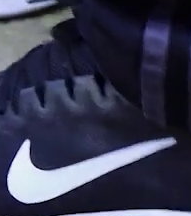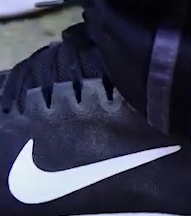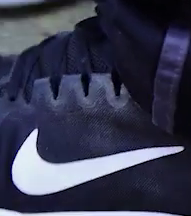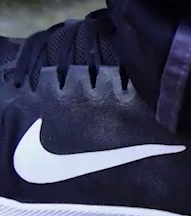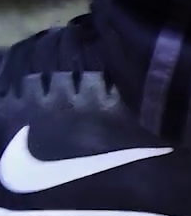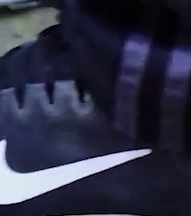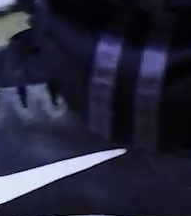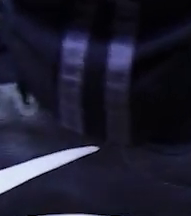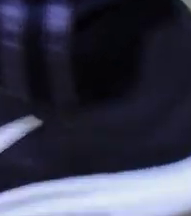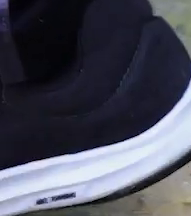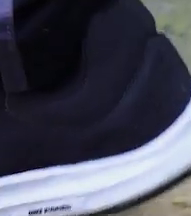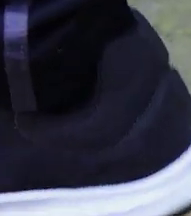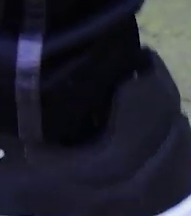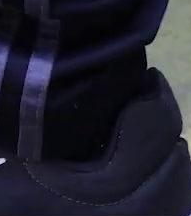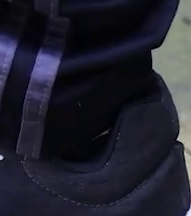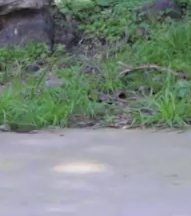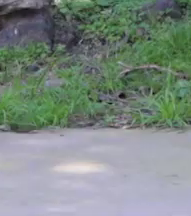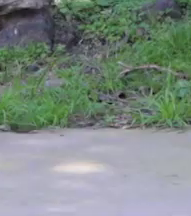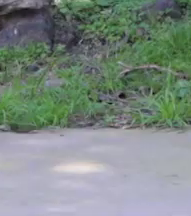más.